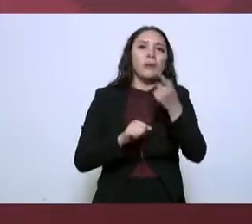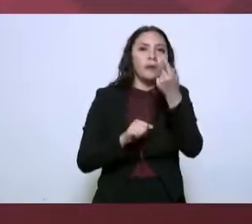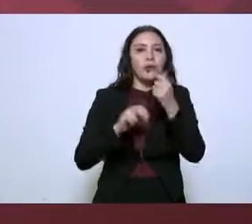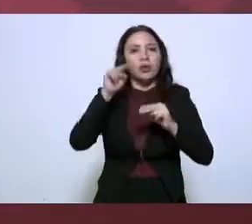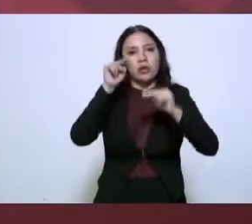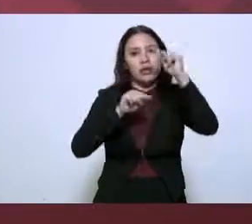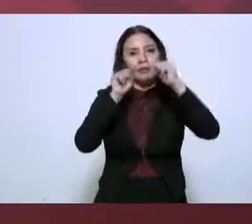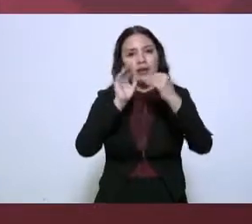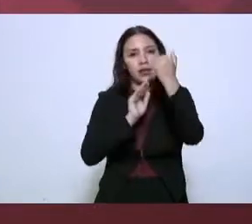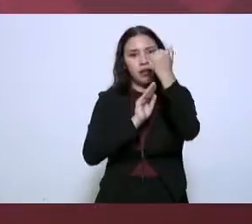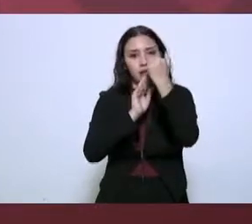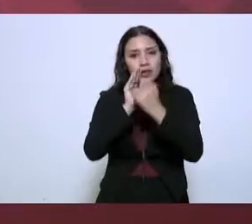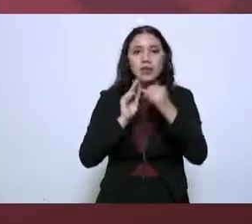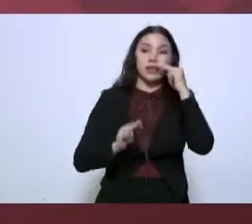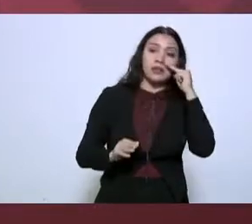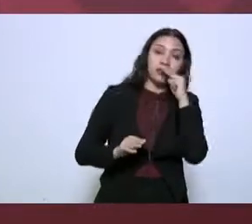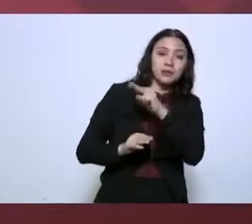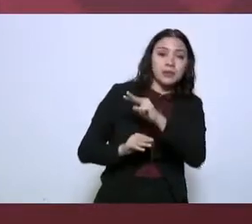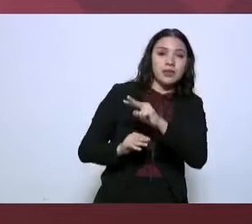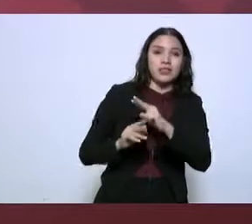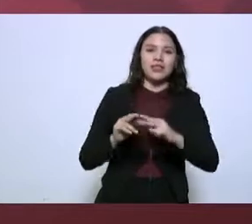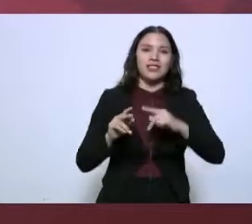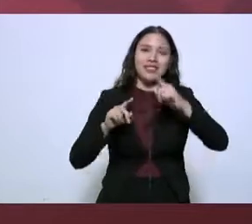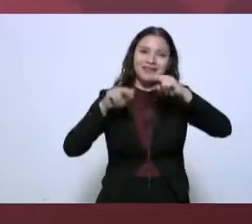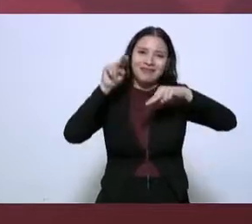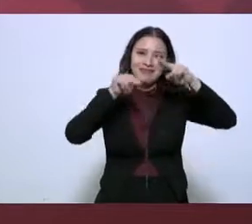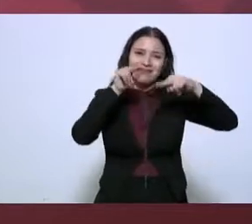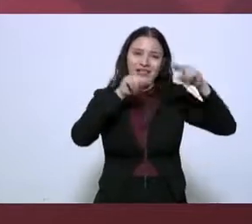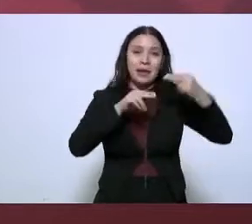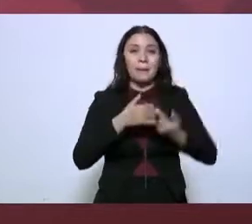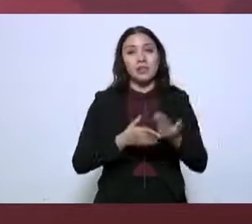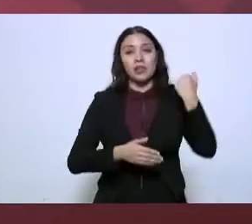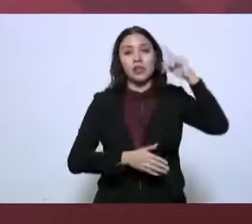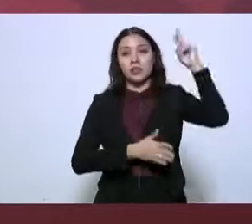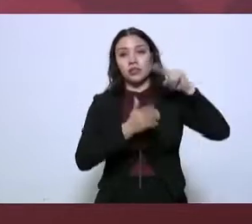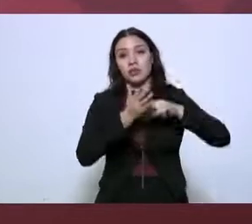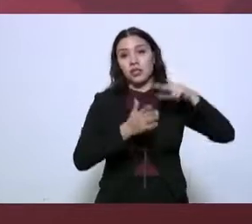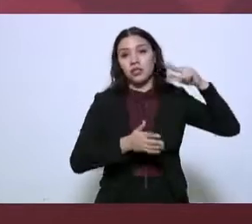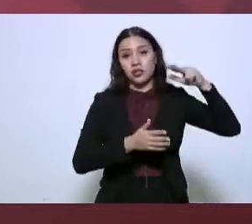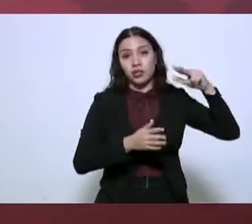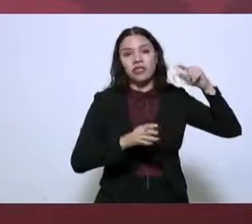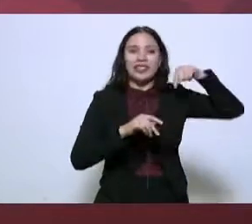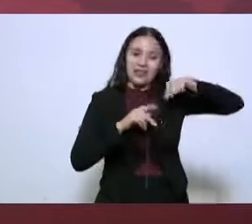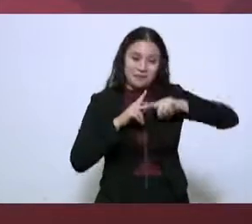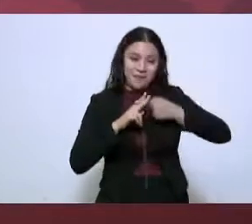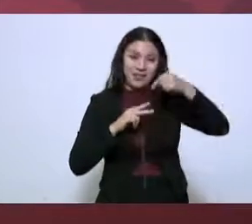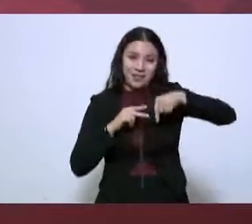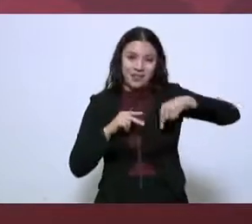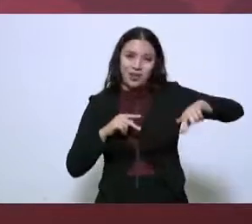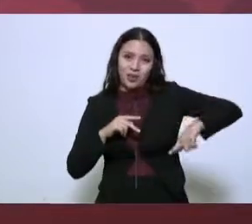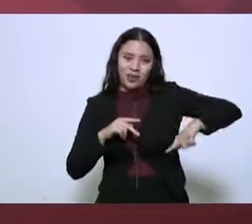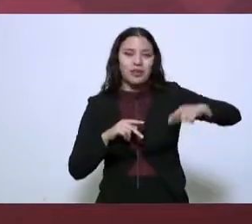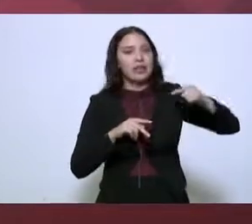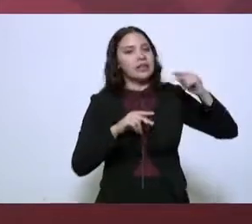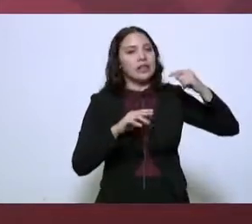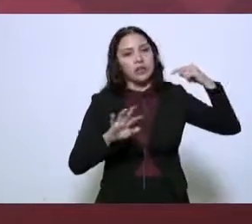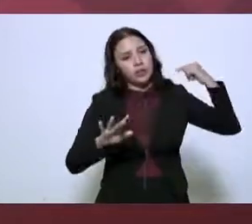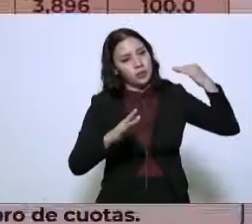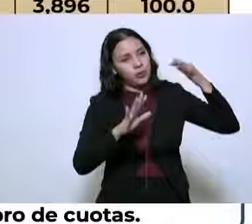importante. Ahí vemos en la gráfica, desde el 2018, que inicia la administración, cómo ese trabajo